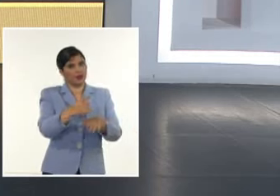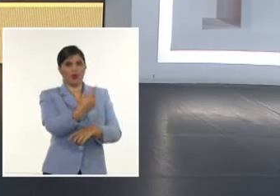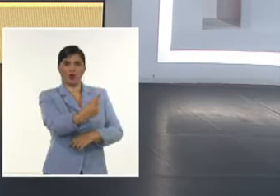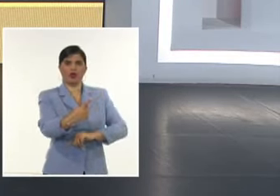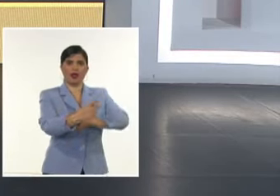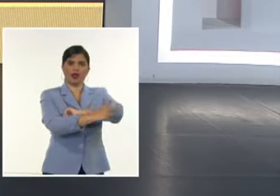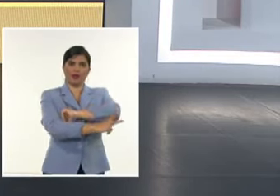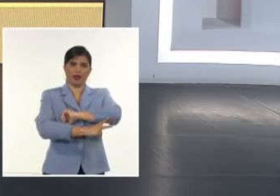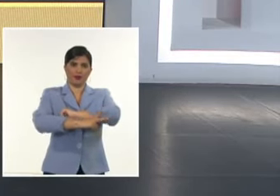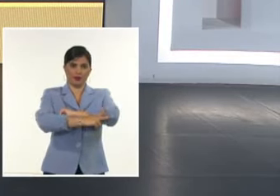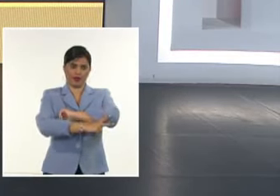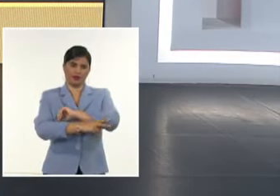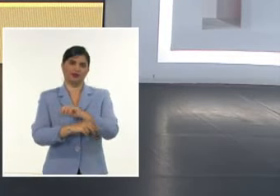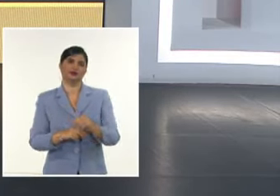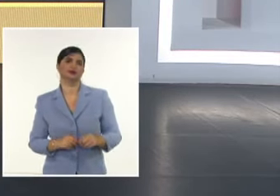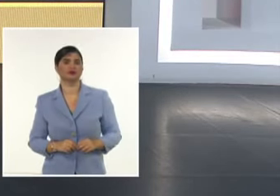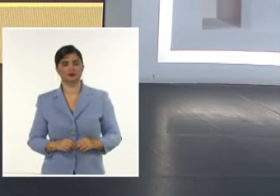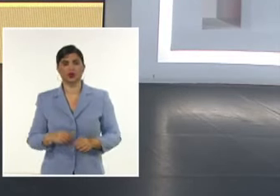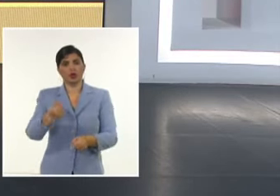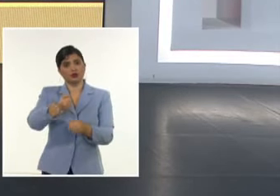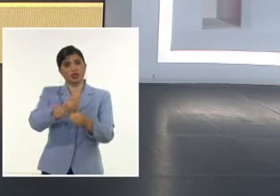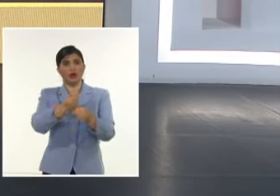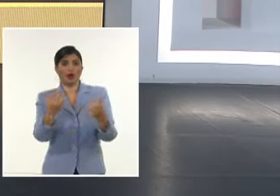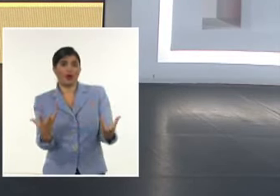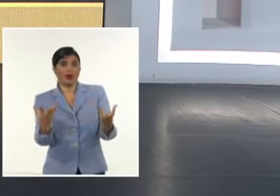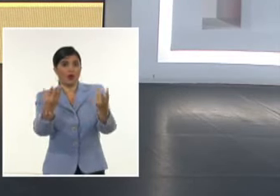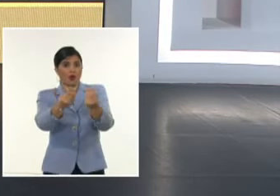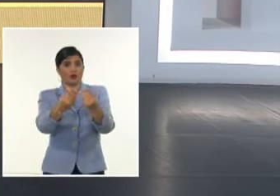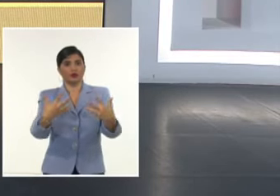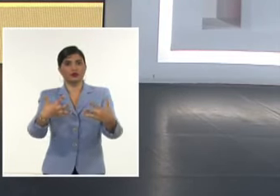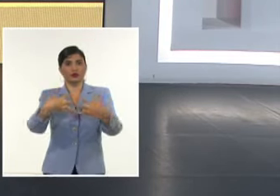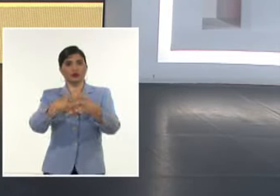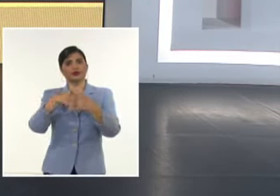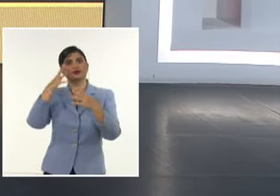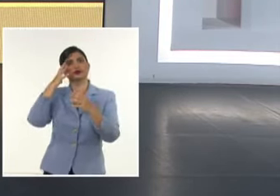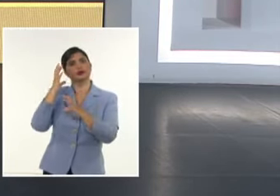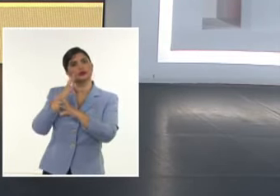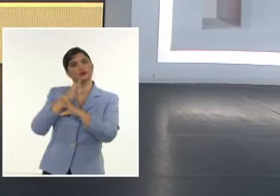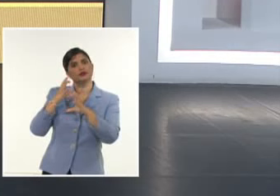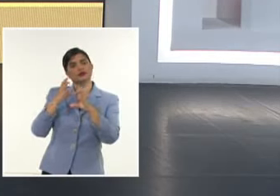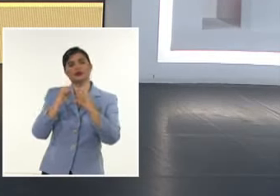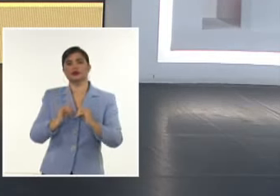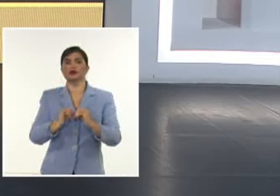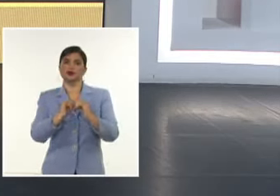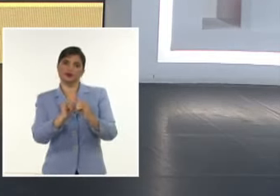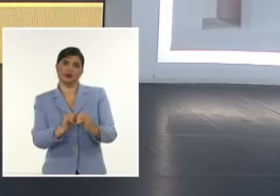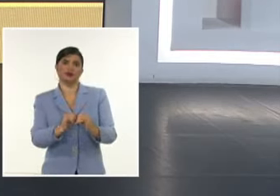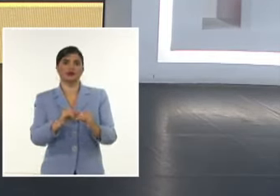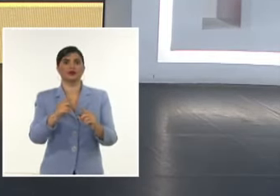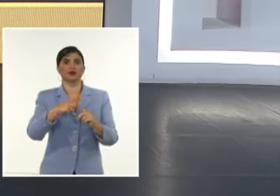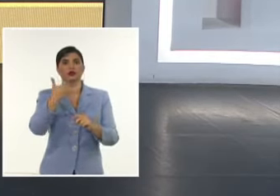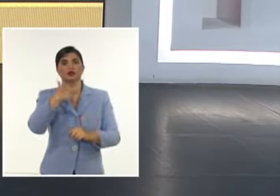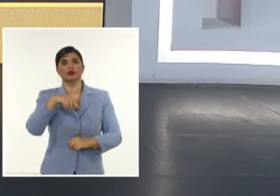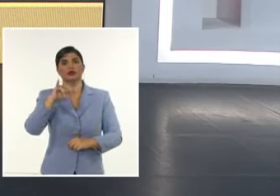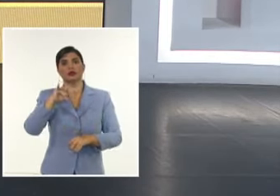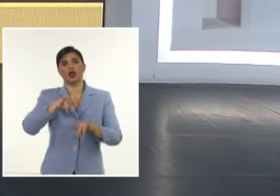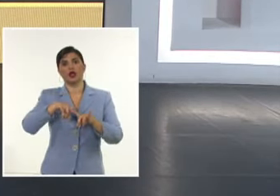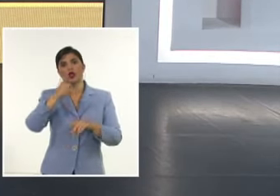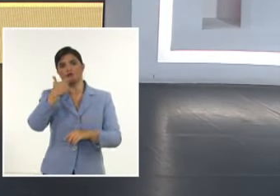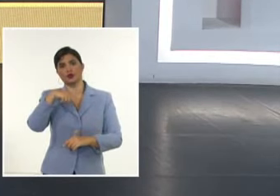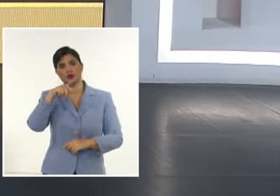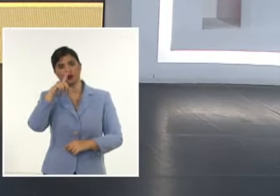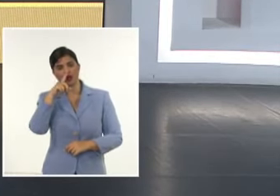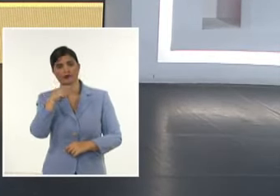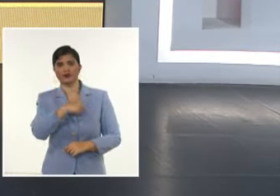Es basada En la reciprocidad Científica Hemos estado viendo Detalles De lo ocurrido Tanto en Taiwán Como en China Y Japón Durante las